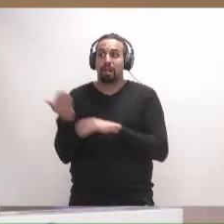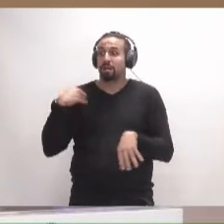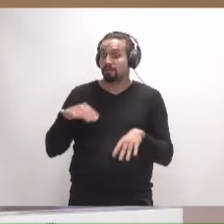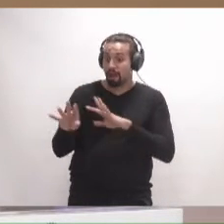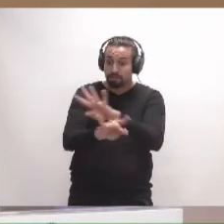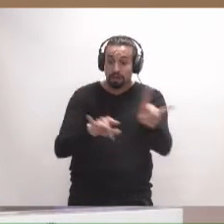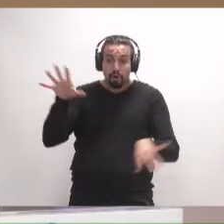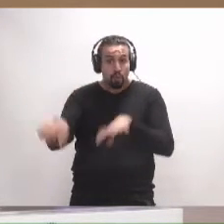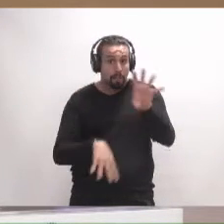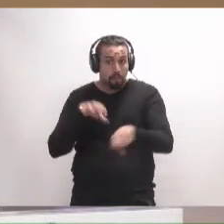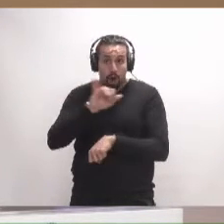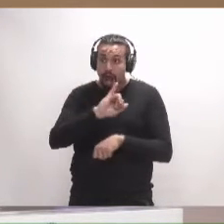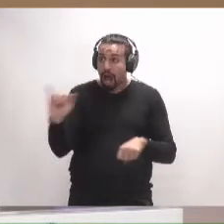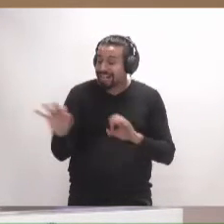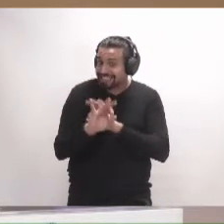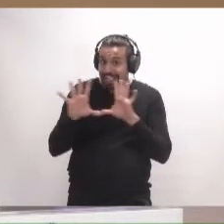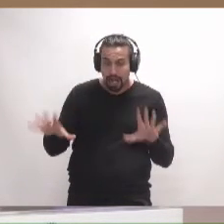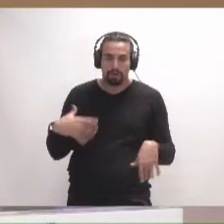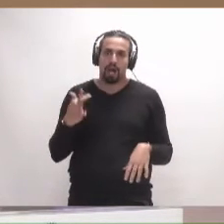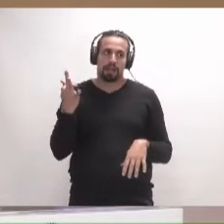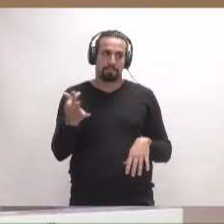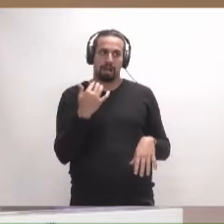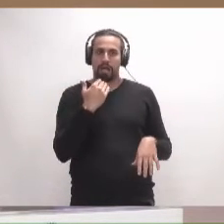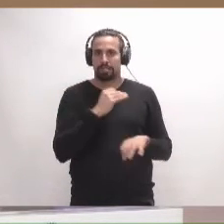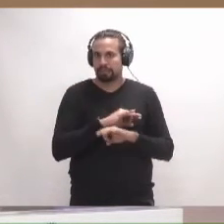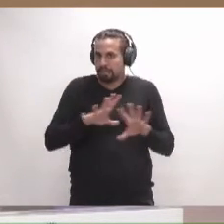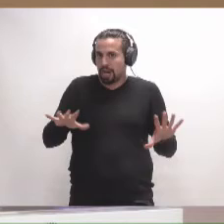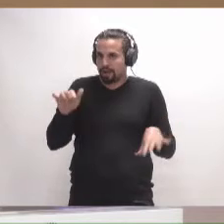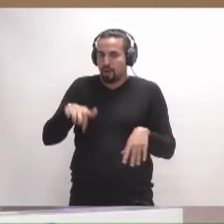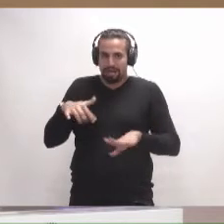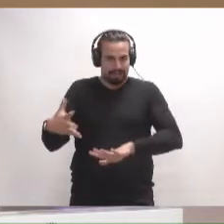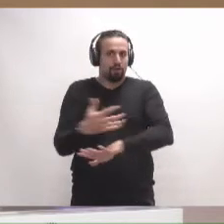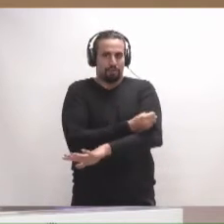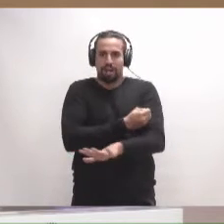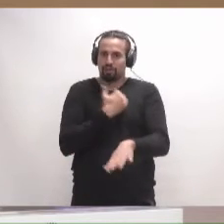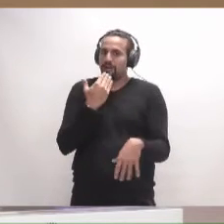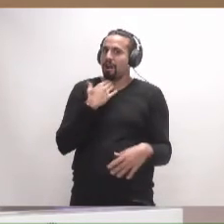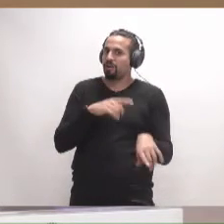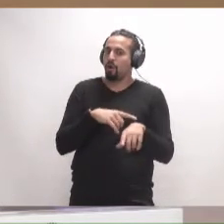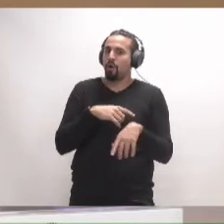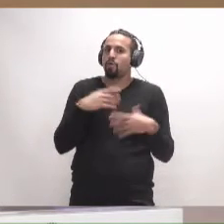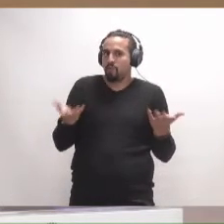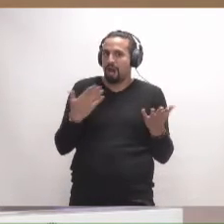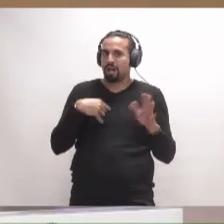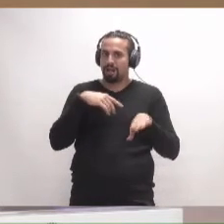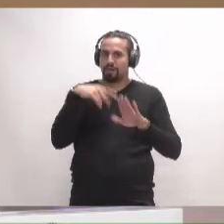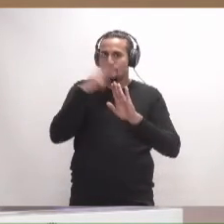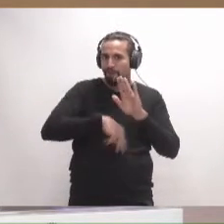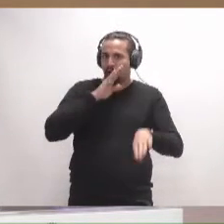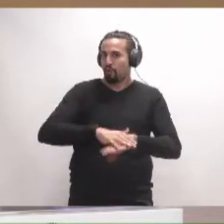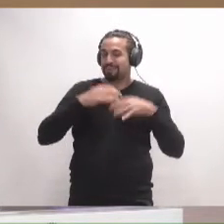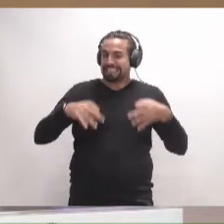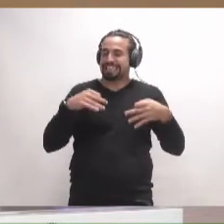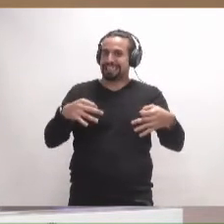de los terrenos, no queda otra, porque, además, si algo caracteriza a corporación es el cumplimiento de la norma. Por lo menos,